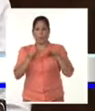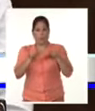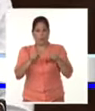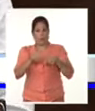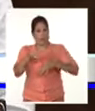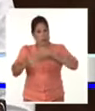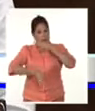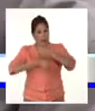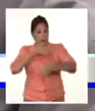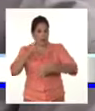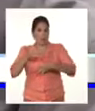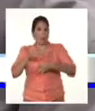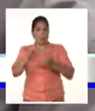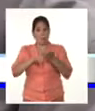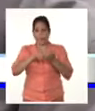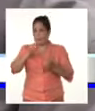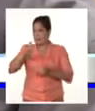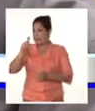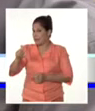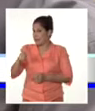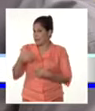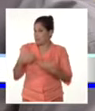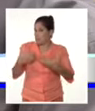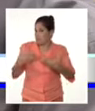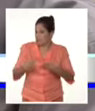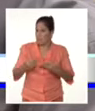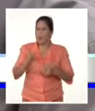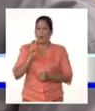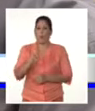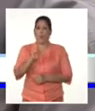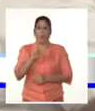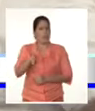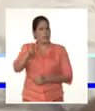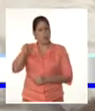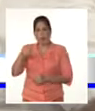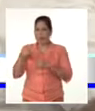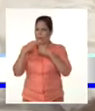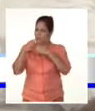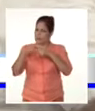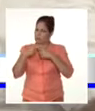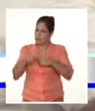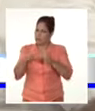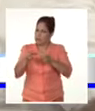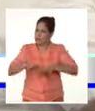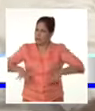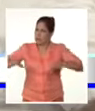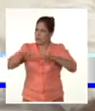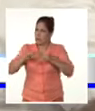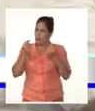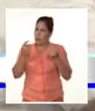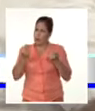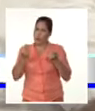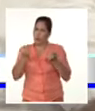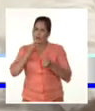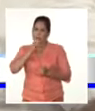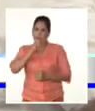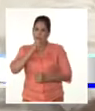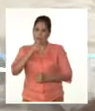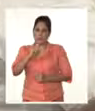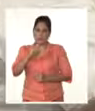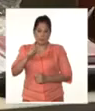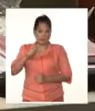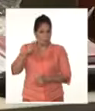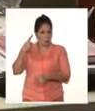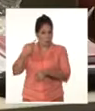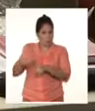refirió que el reto del partido está orientado a la urgencia de buscar soluciones ante los desafíos económicos del país, así